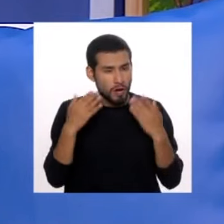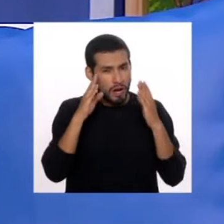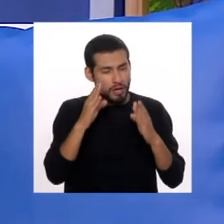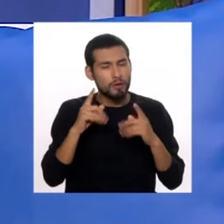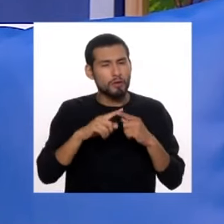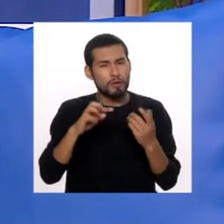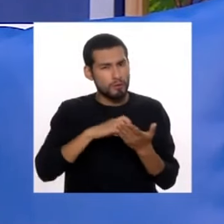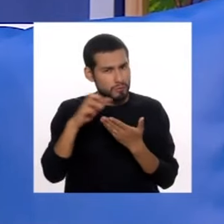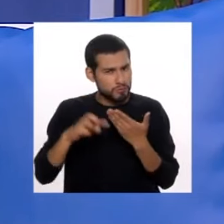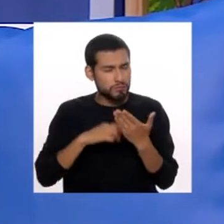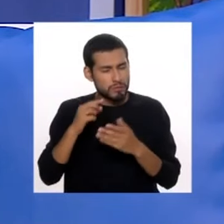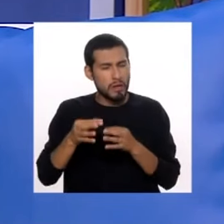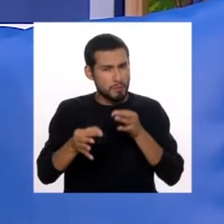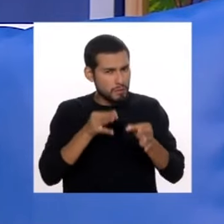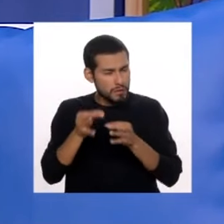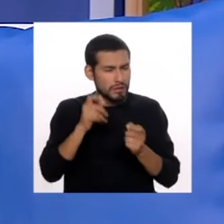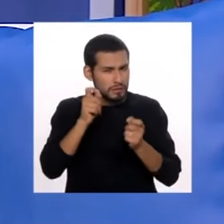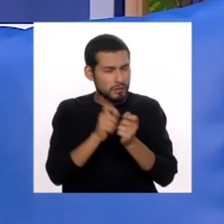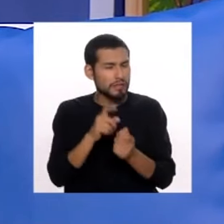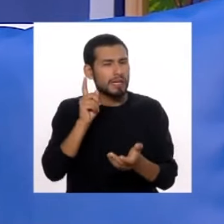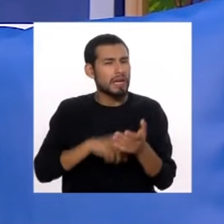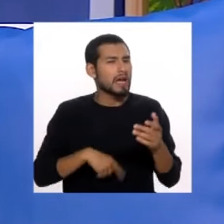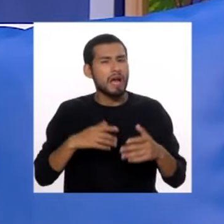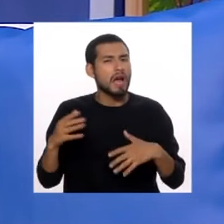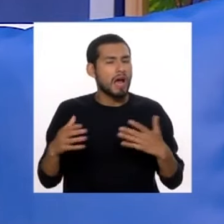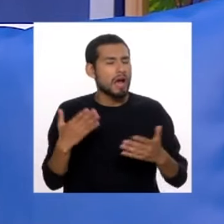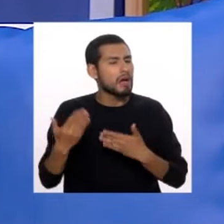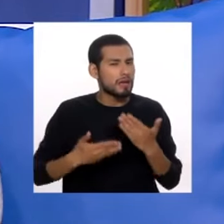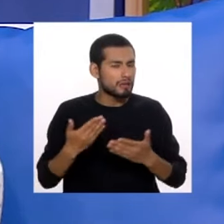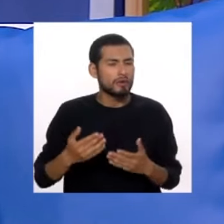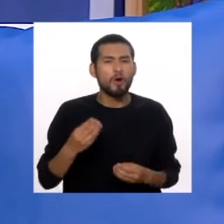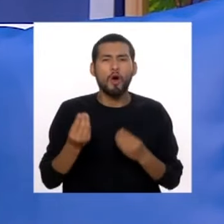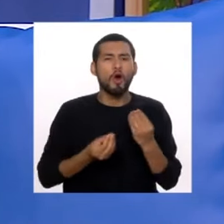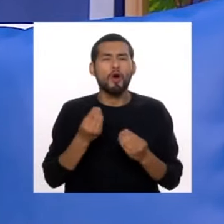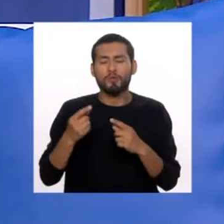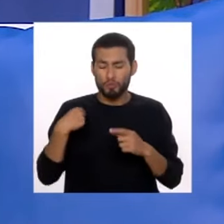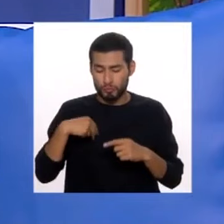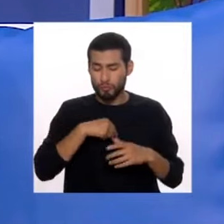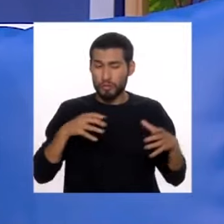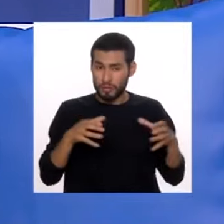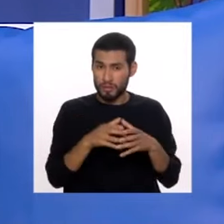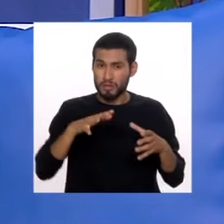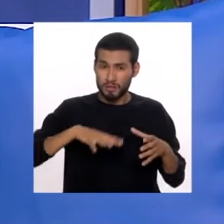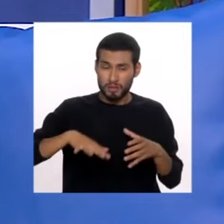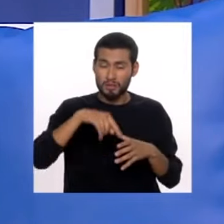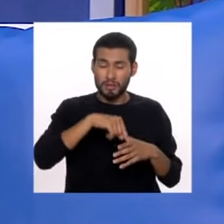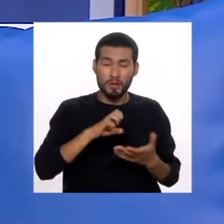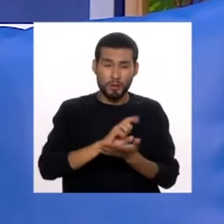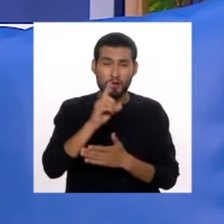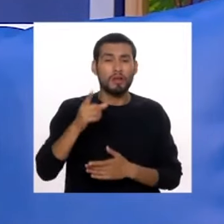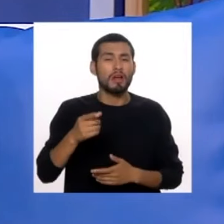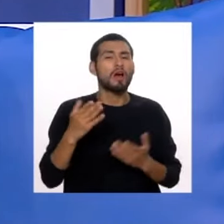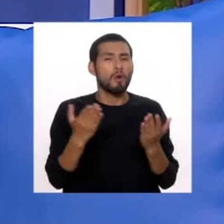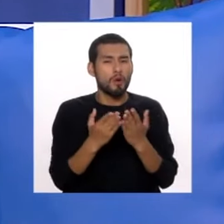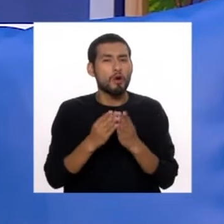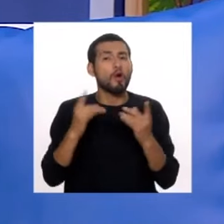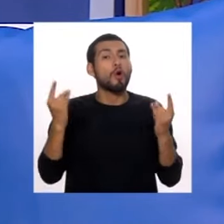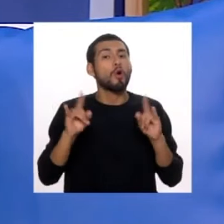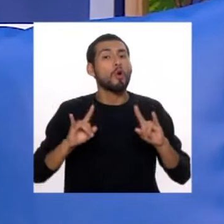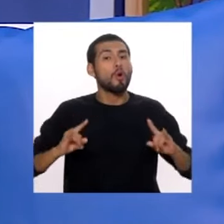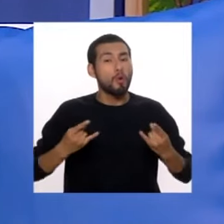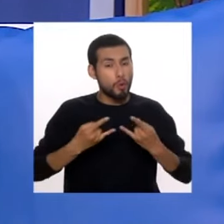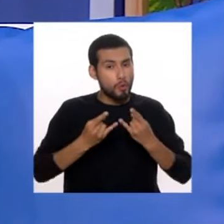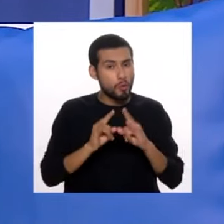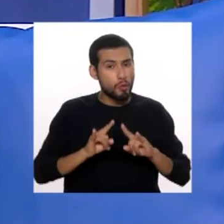protocolos explícitos que nos dicen qué es lo que debemos hacer como sector de educación desde la escuela, la UGEL, el Ministerio de Educación,